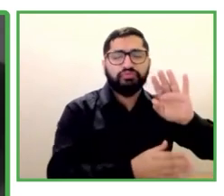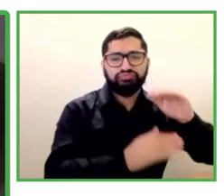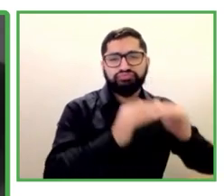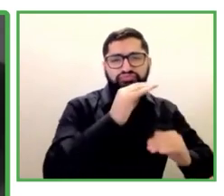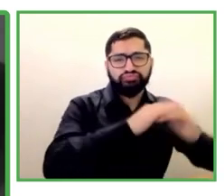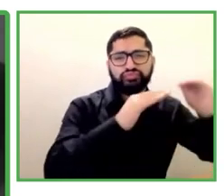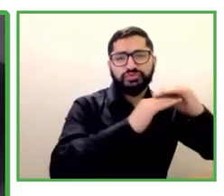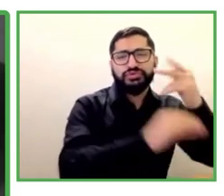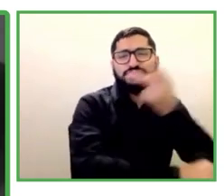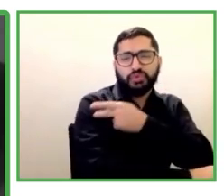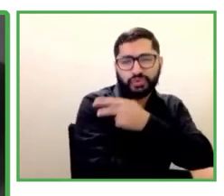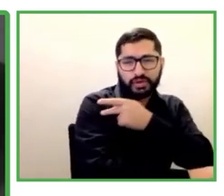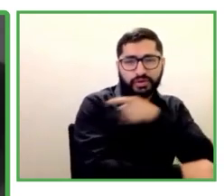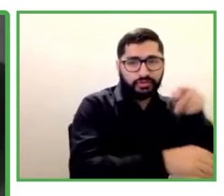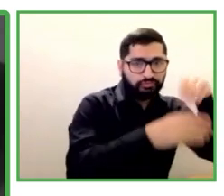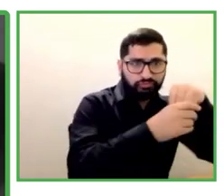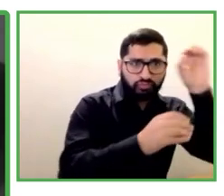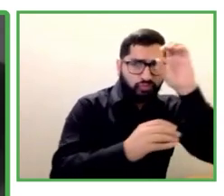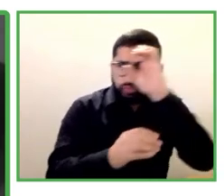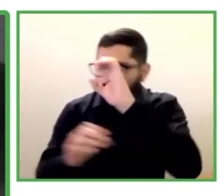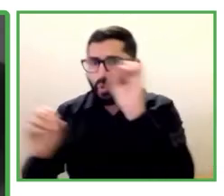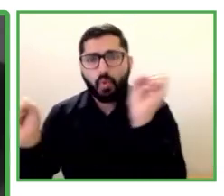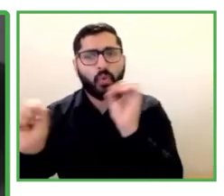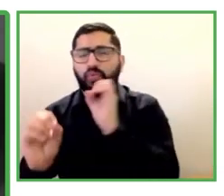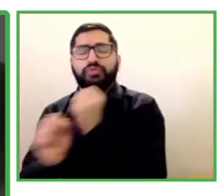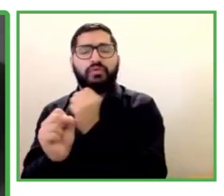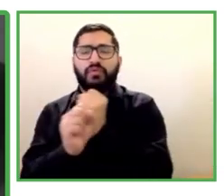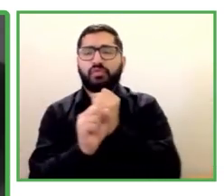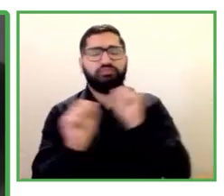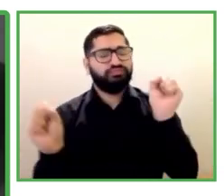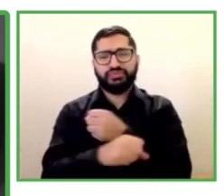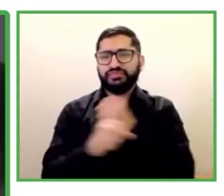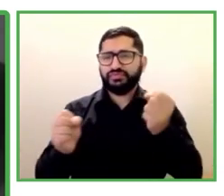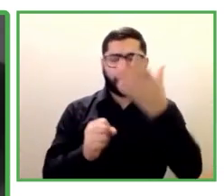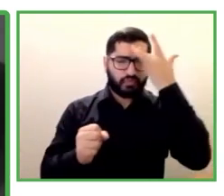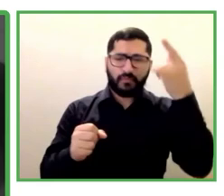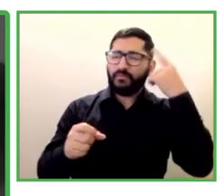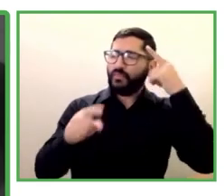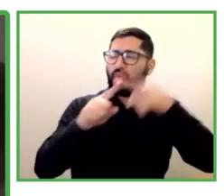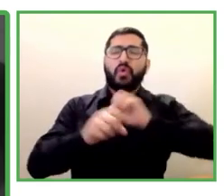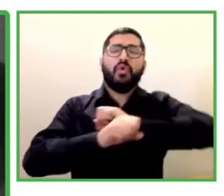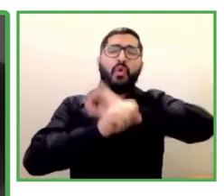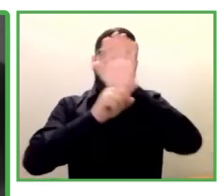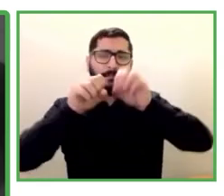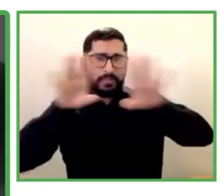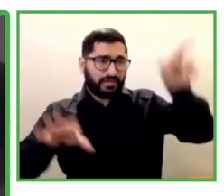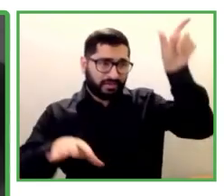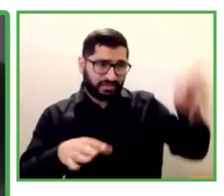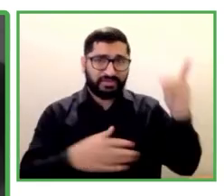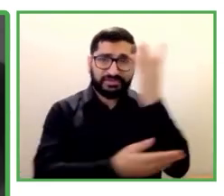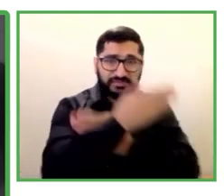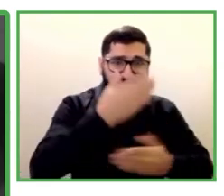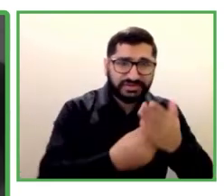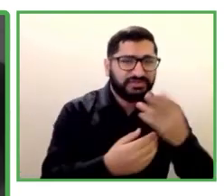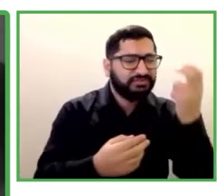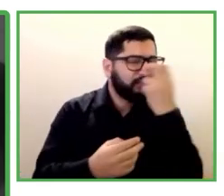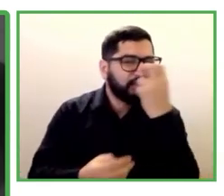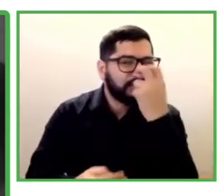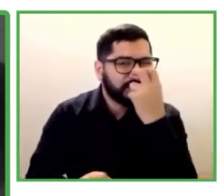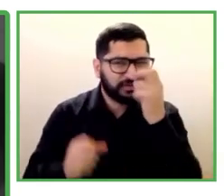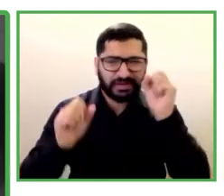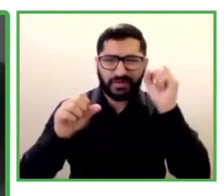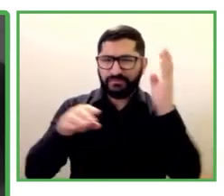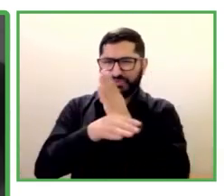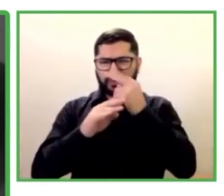esto no es por la crisis pandémica, sino porque tiene una discapacidad visual. Y la mayoría de las empresas solo ven su discapacidad